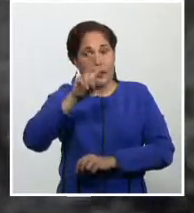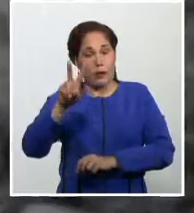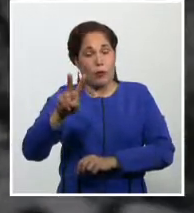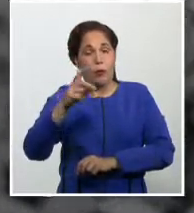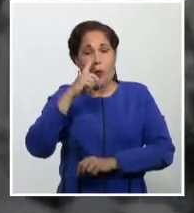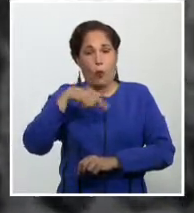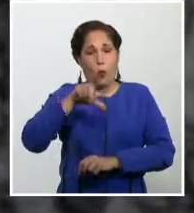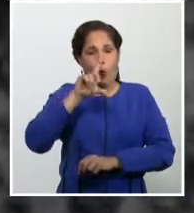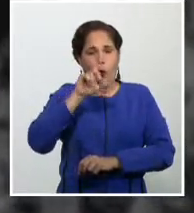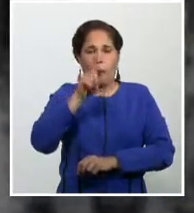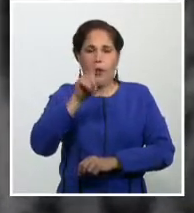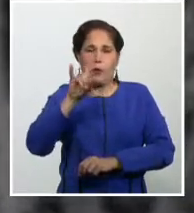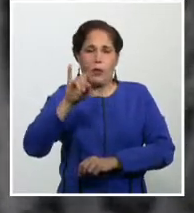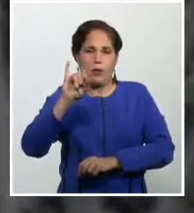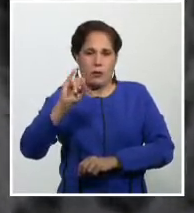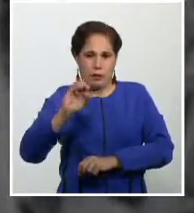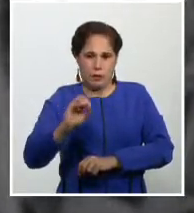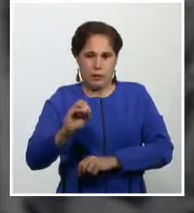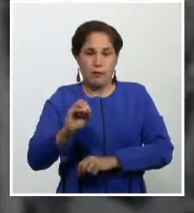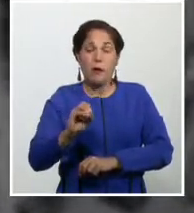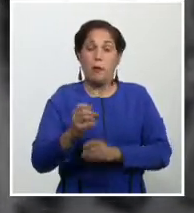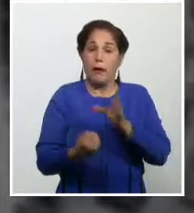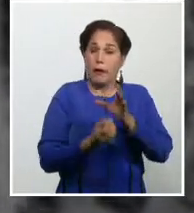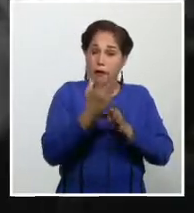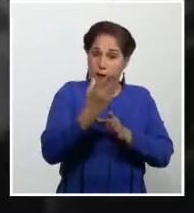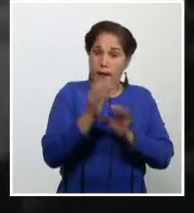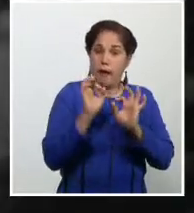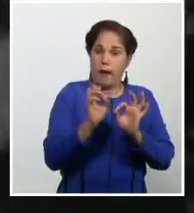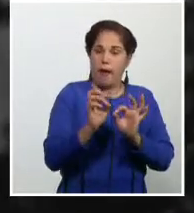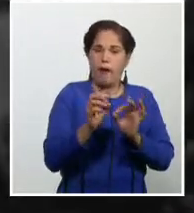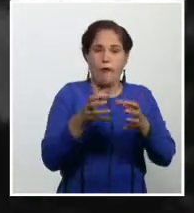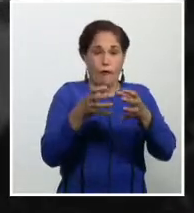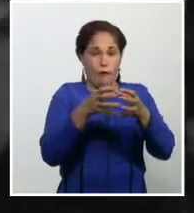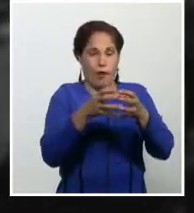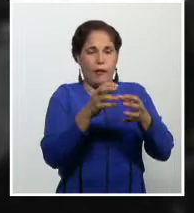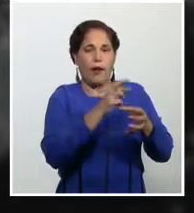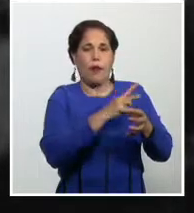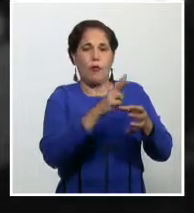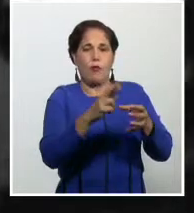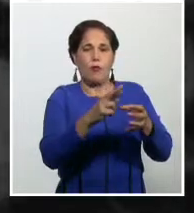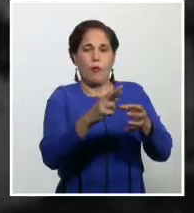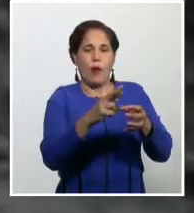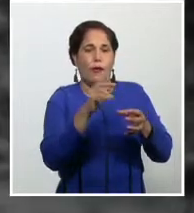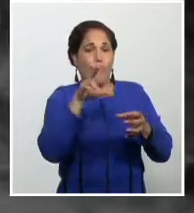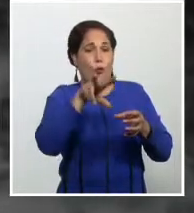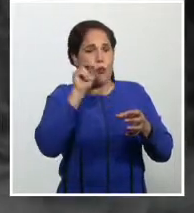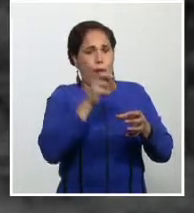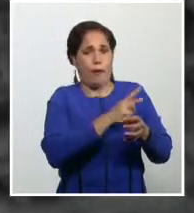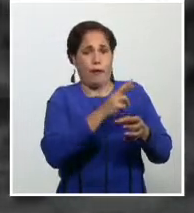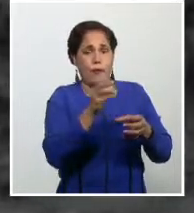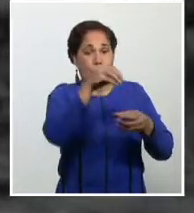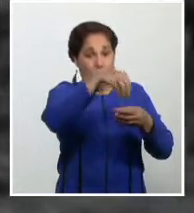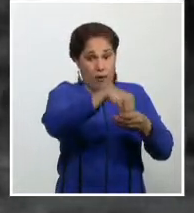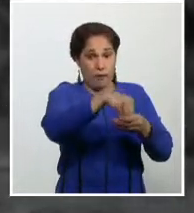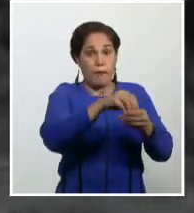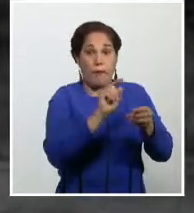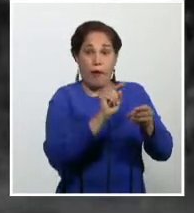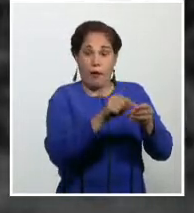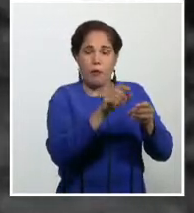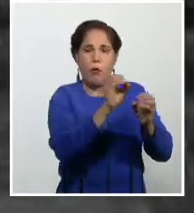para crear el denominado Frente Revolucionario Democrático, que agrupaba a las principales